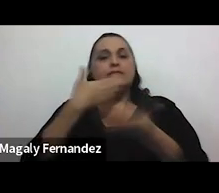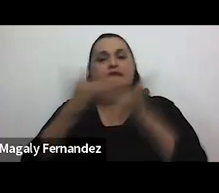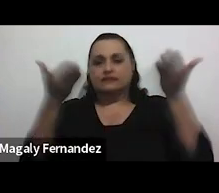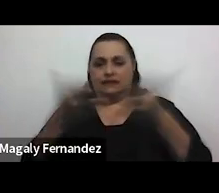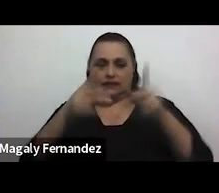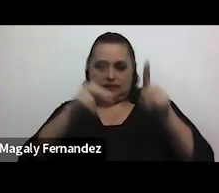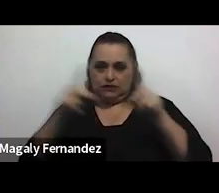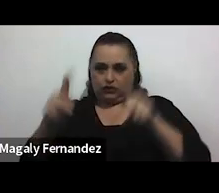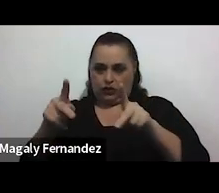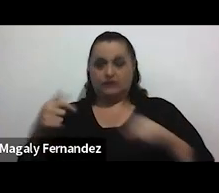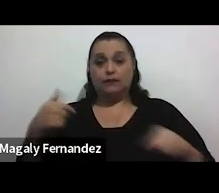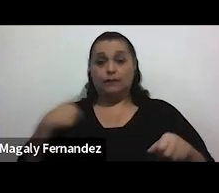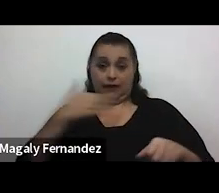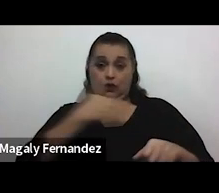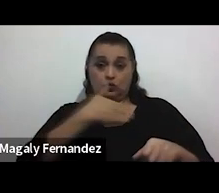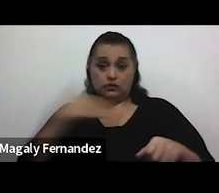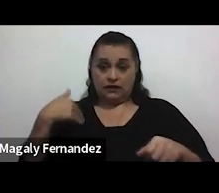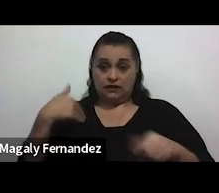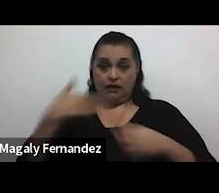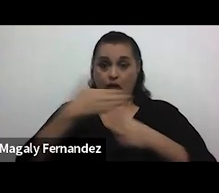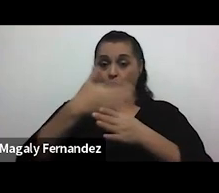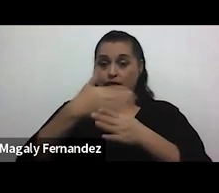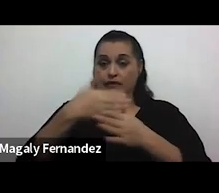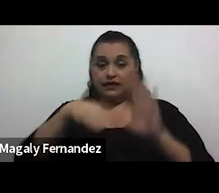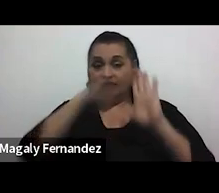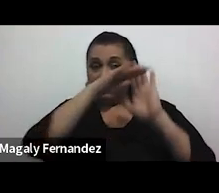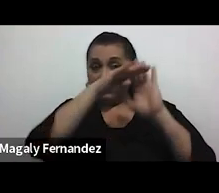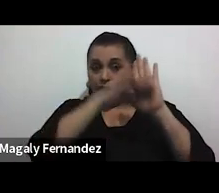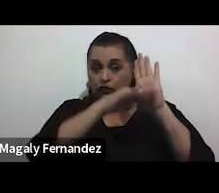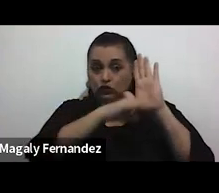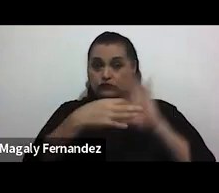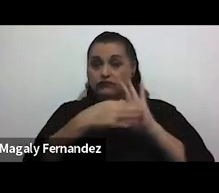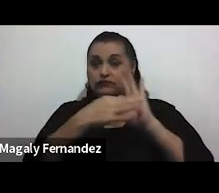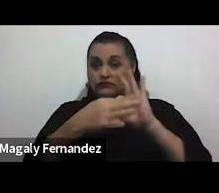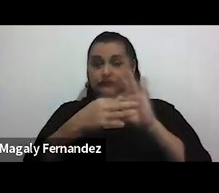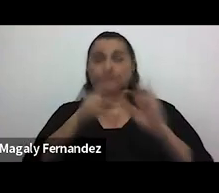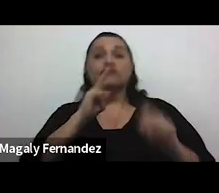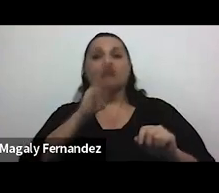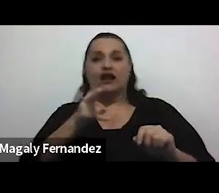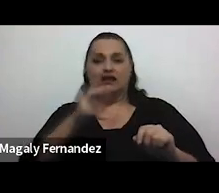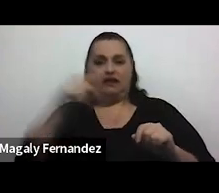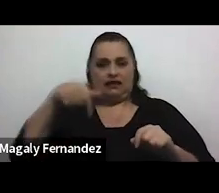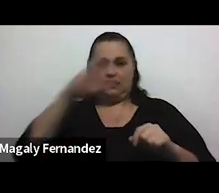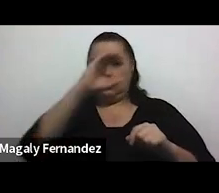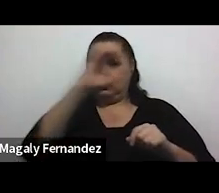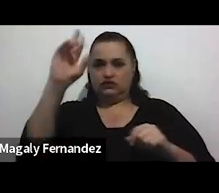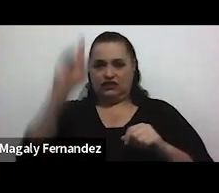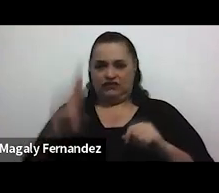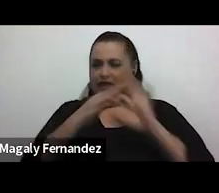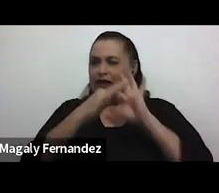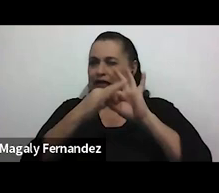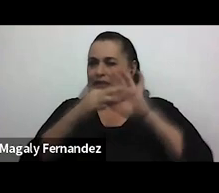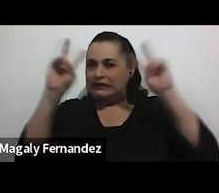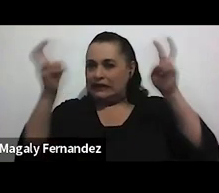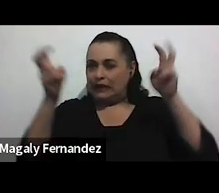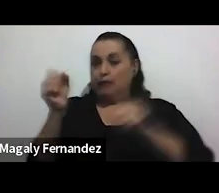Me gustaría compartirles algunos datos relacionados a la realidad de Costa Rica con respecto a las violencias en las